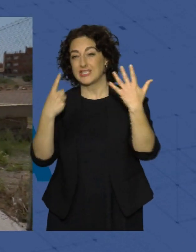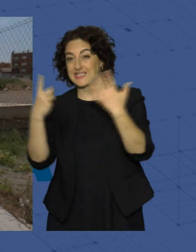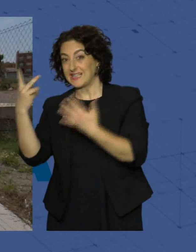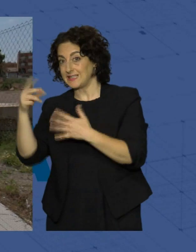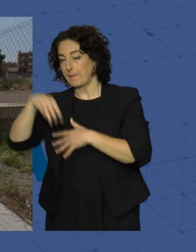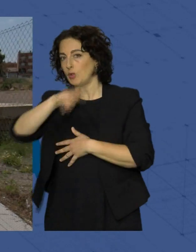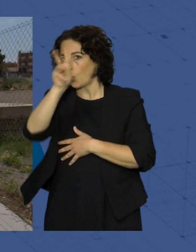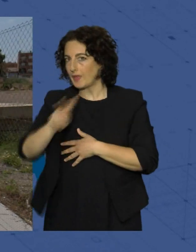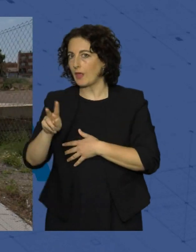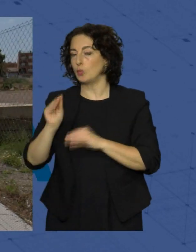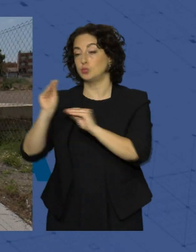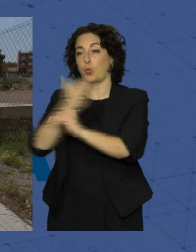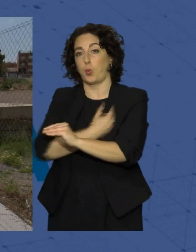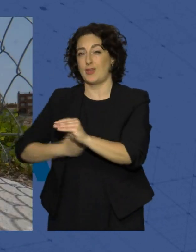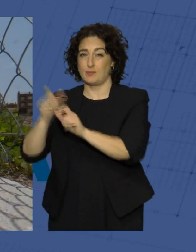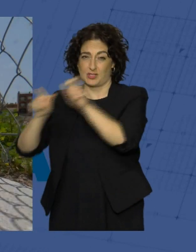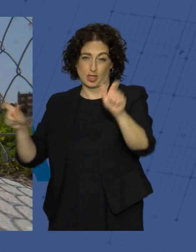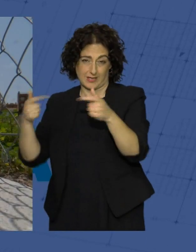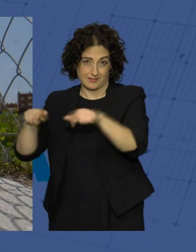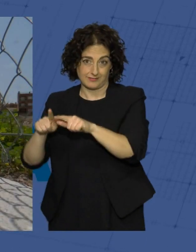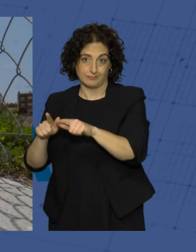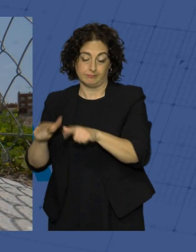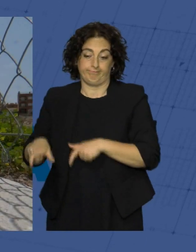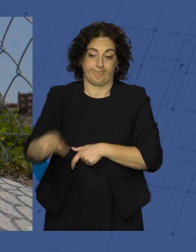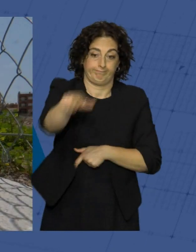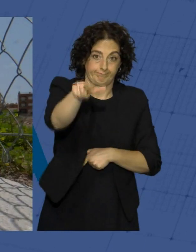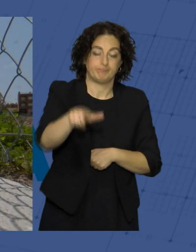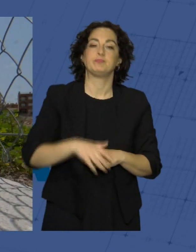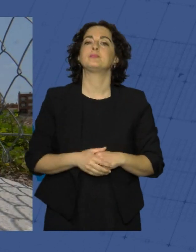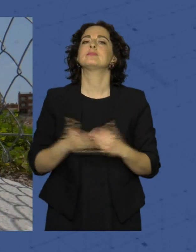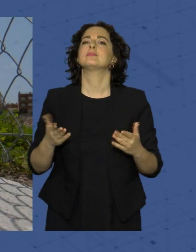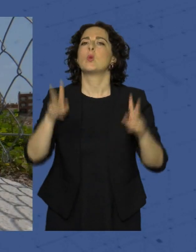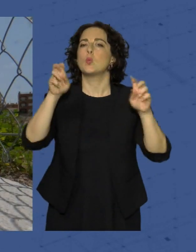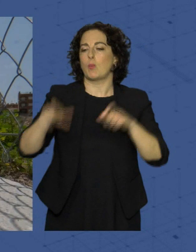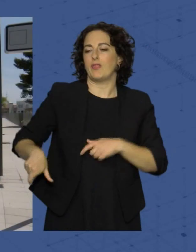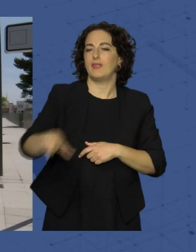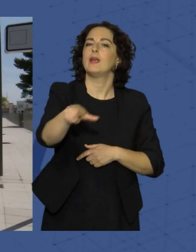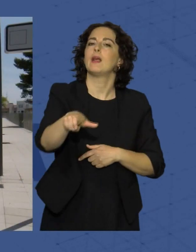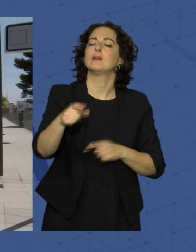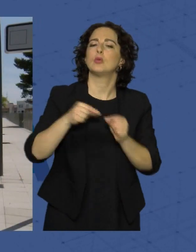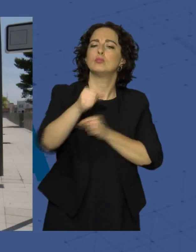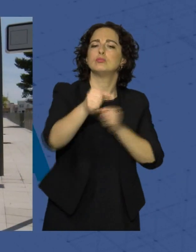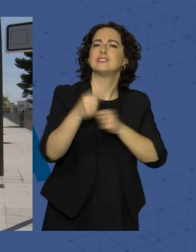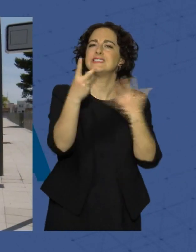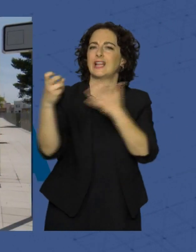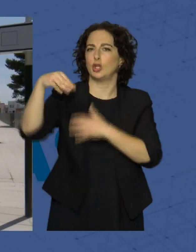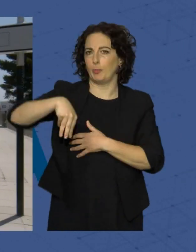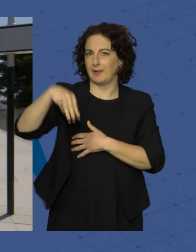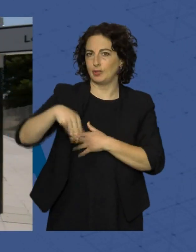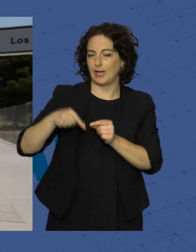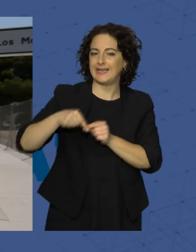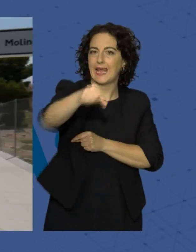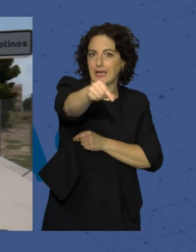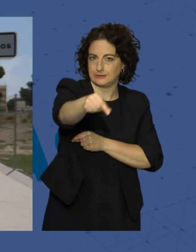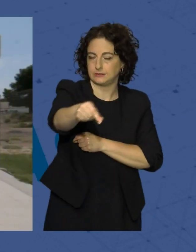suelo de los propietarios de los terrenos por los que discurre la acera. El nuevo acerado tiene una longitud de 700 metros lineales